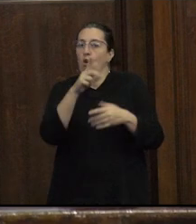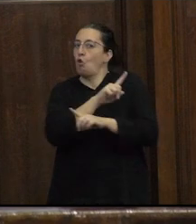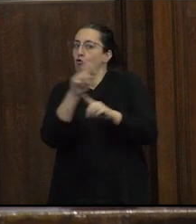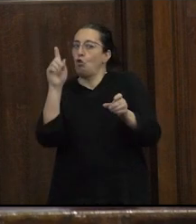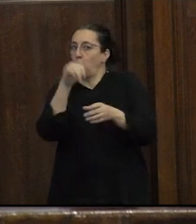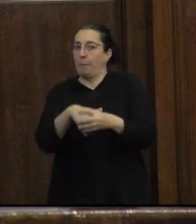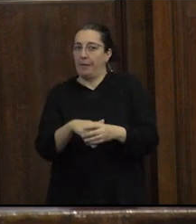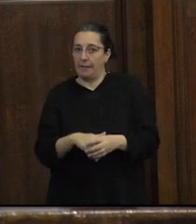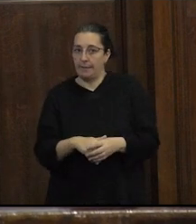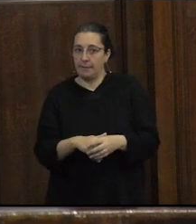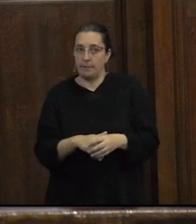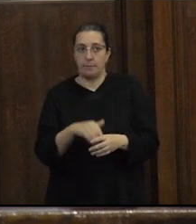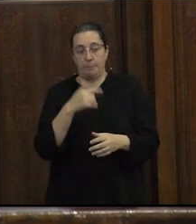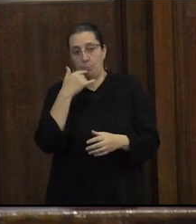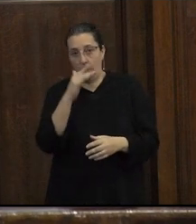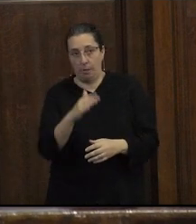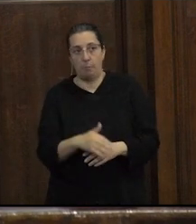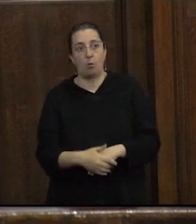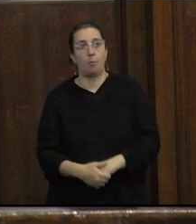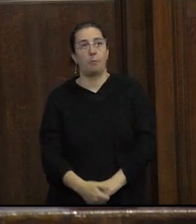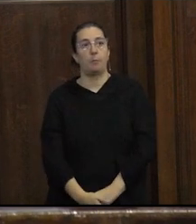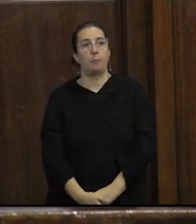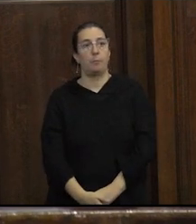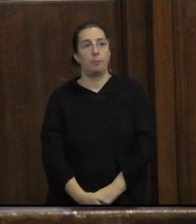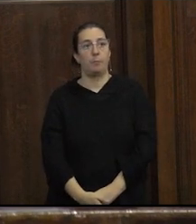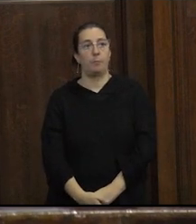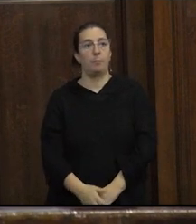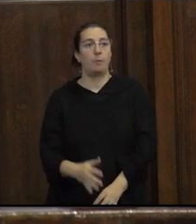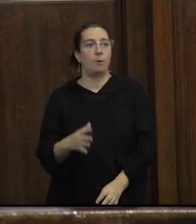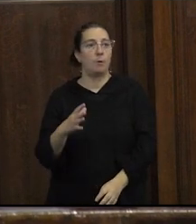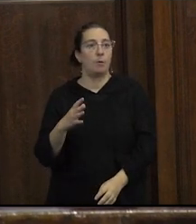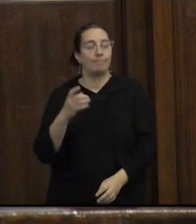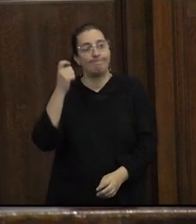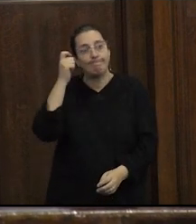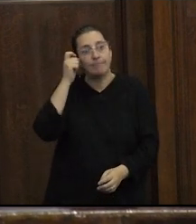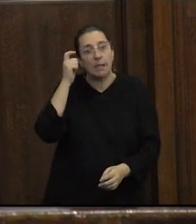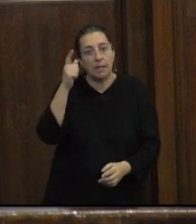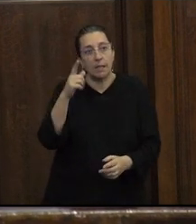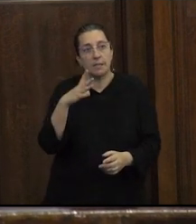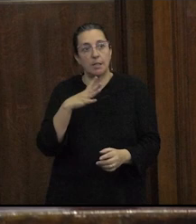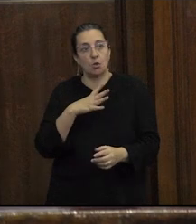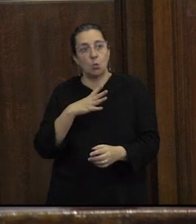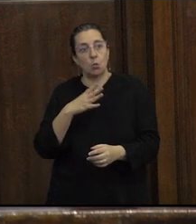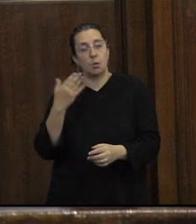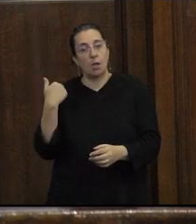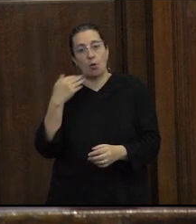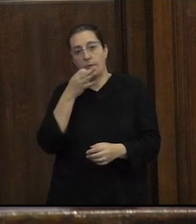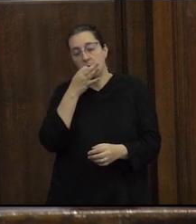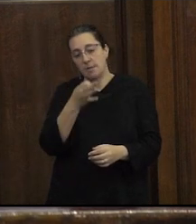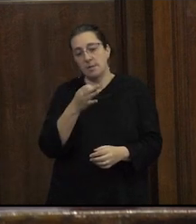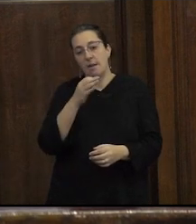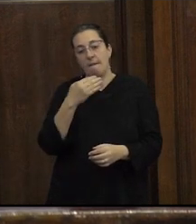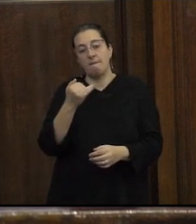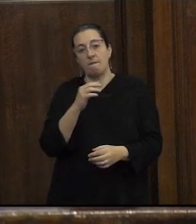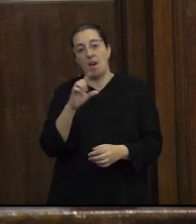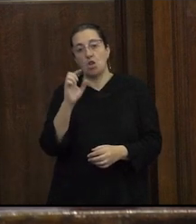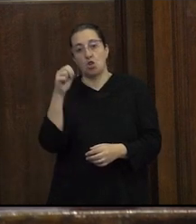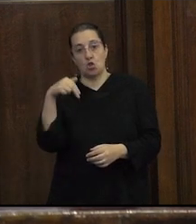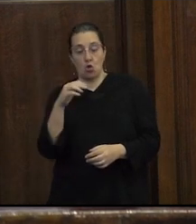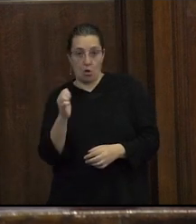que este han tenido la inteligencia dice Juan Marco Bayone de